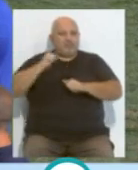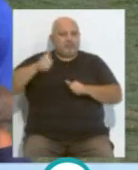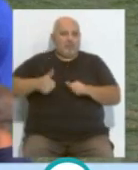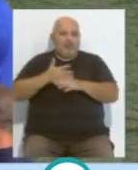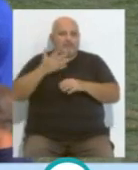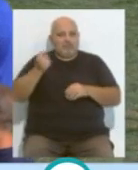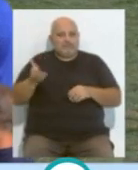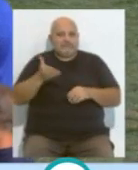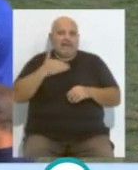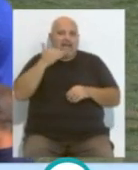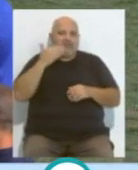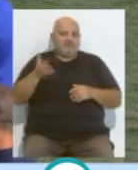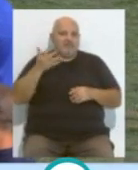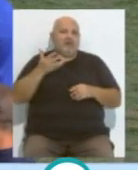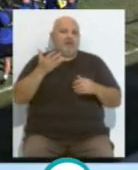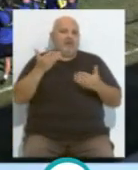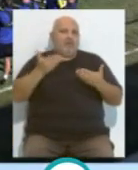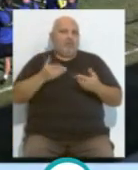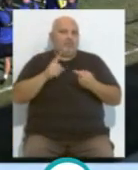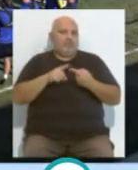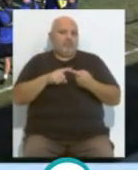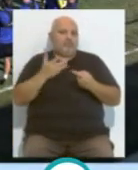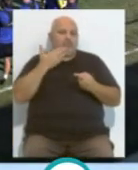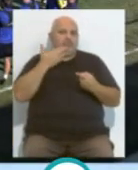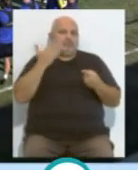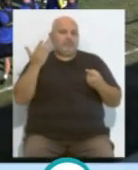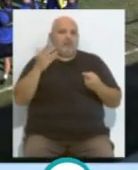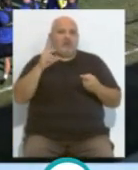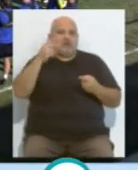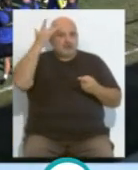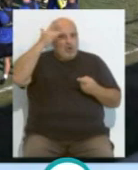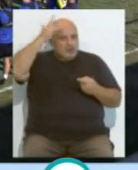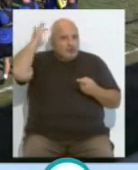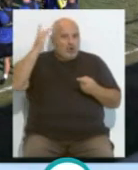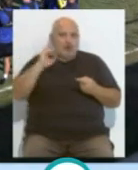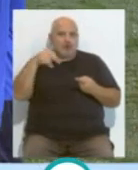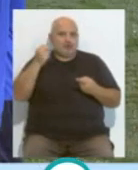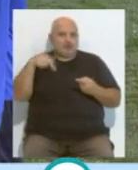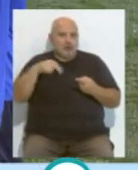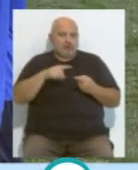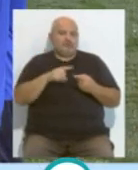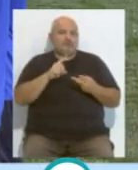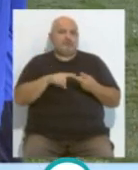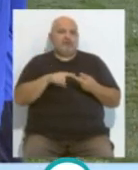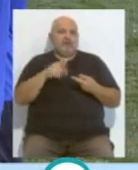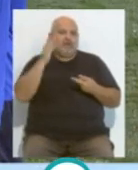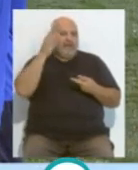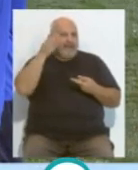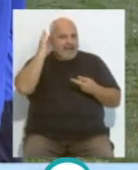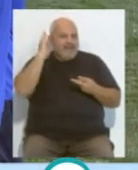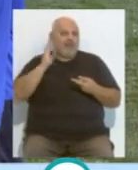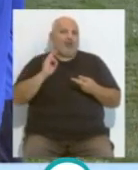jugadores, bueno, que han sido capitales, como el Danes Johnson, como... Álvaro Negredo.